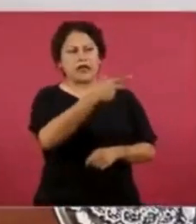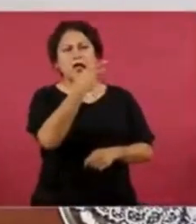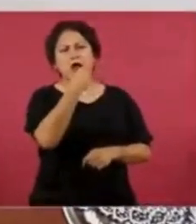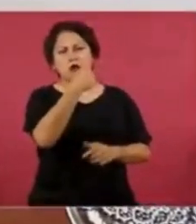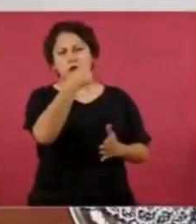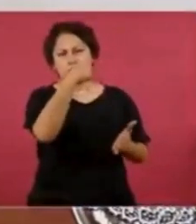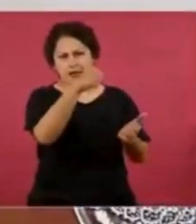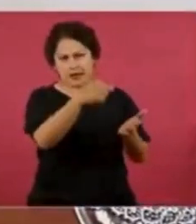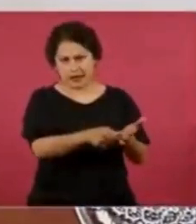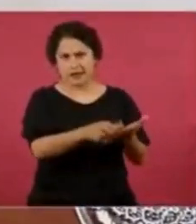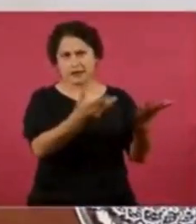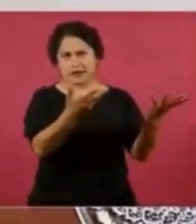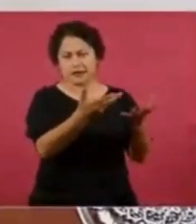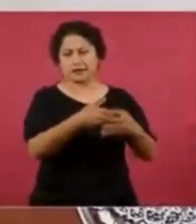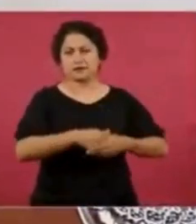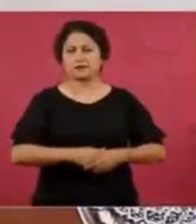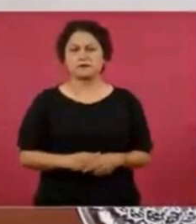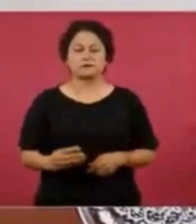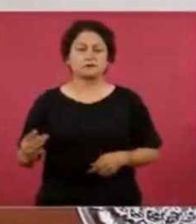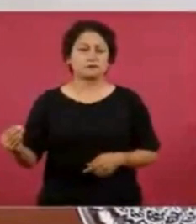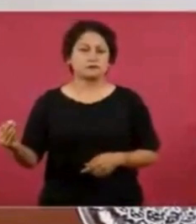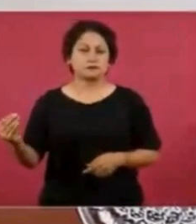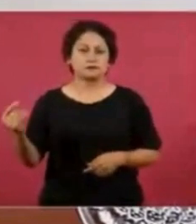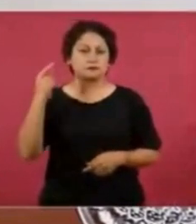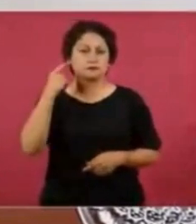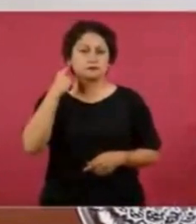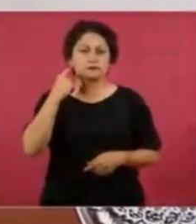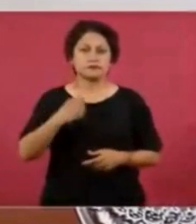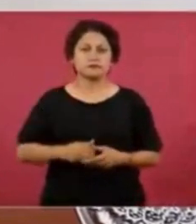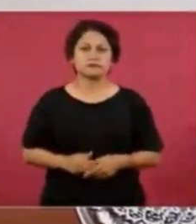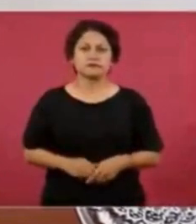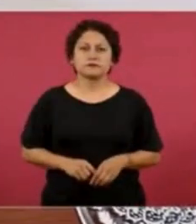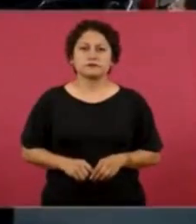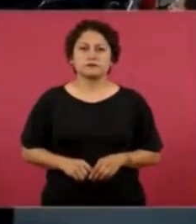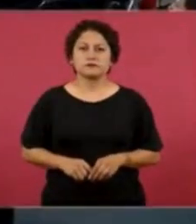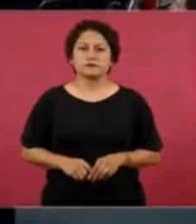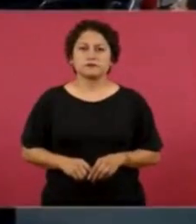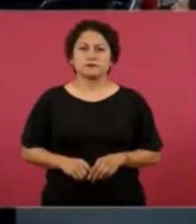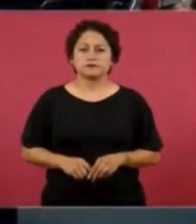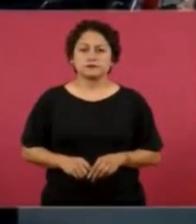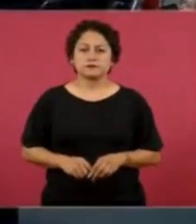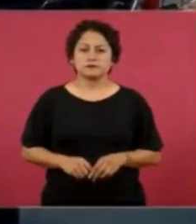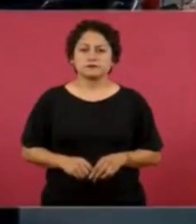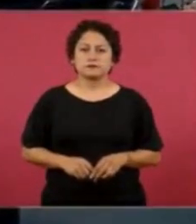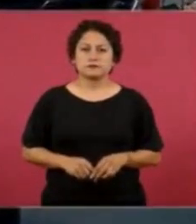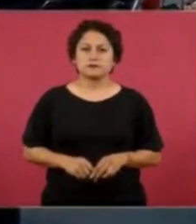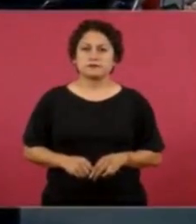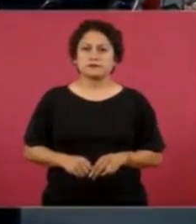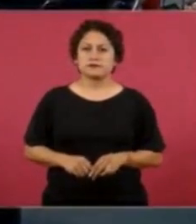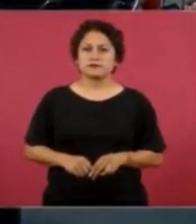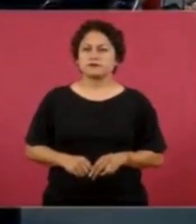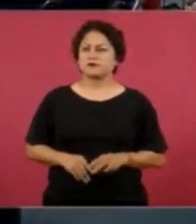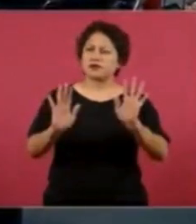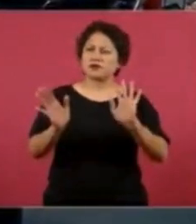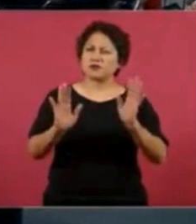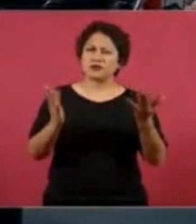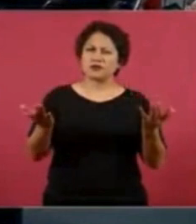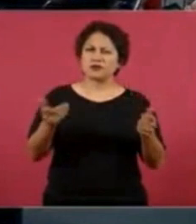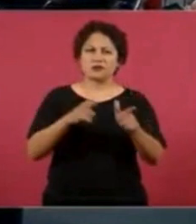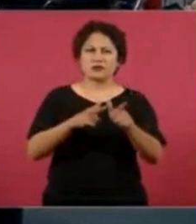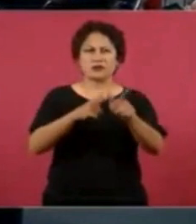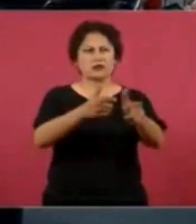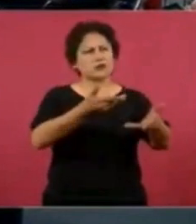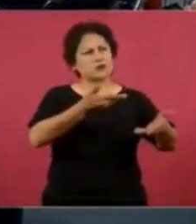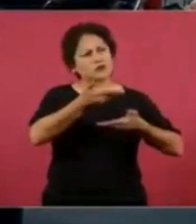asegurando que el país sigue mostrando estabilidad y crecimiento en áreas clave. López Obrador también subrayó que su gobierno